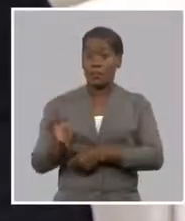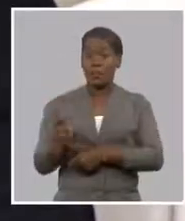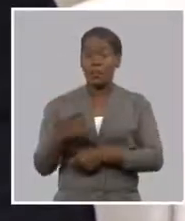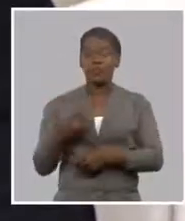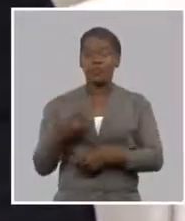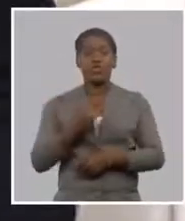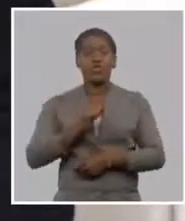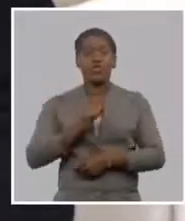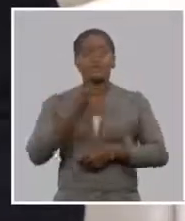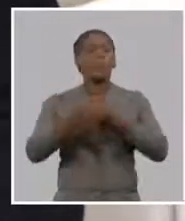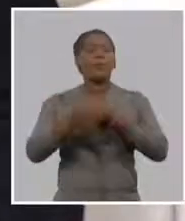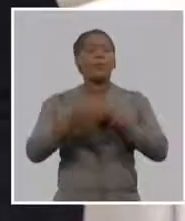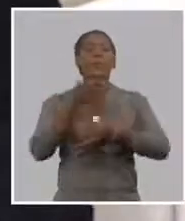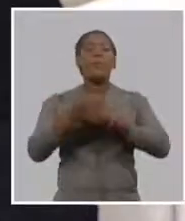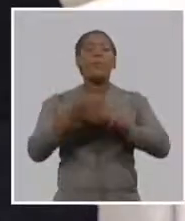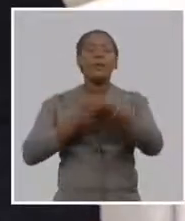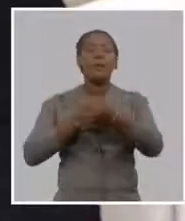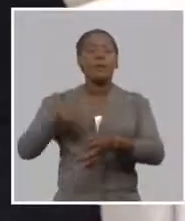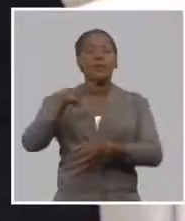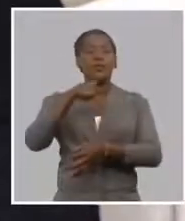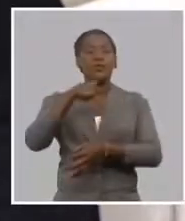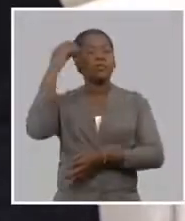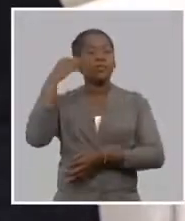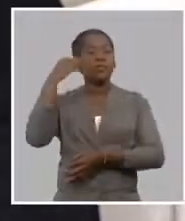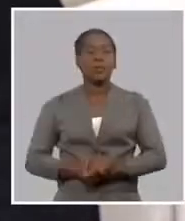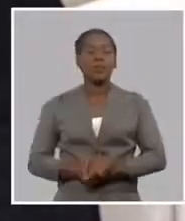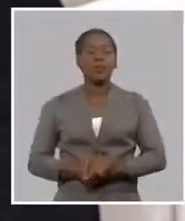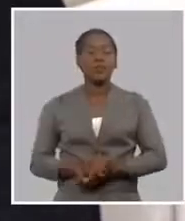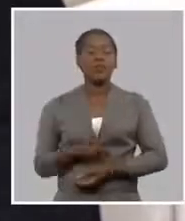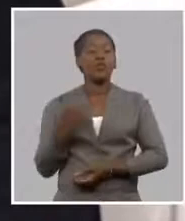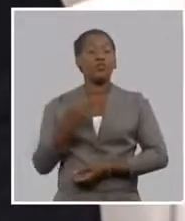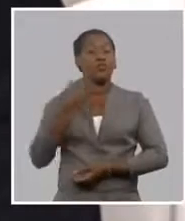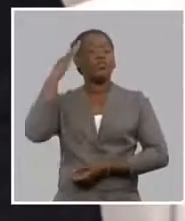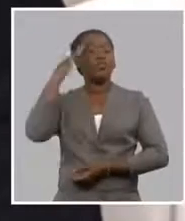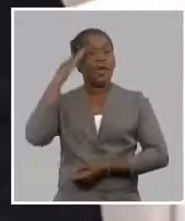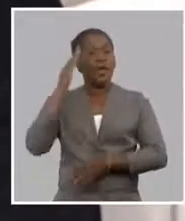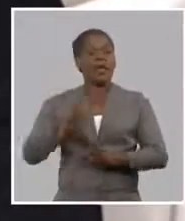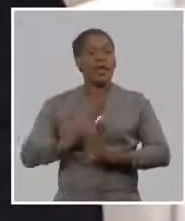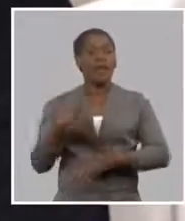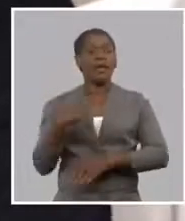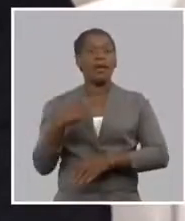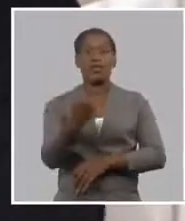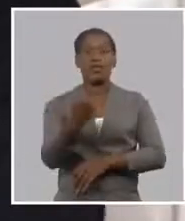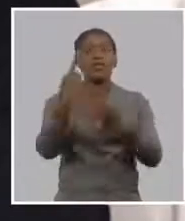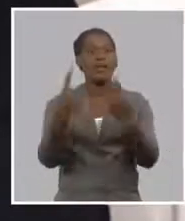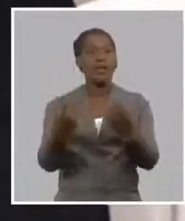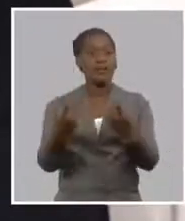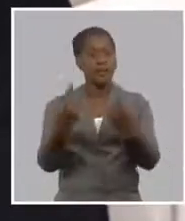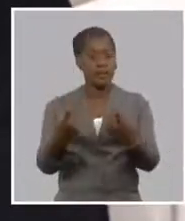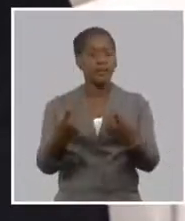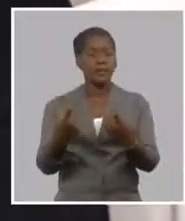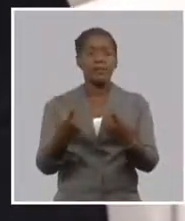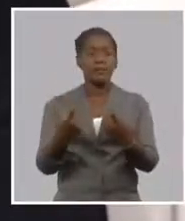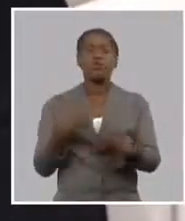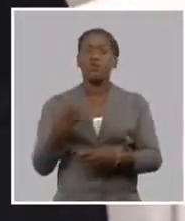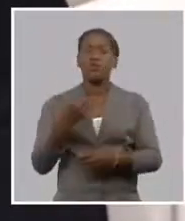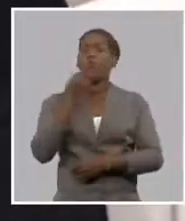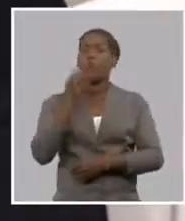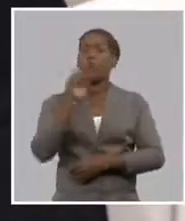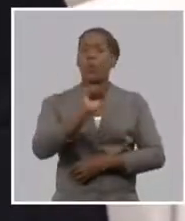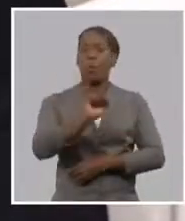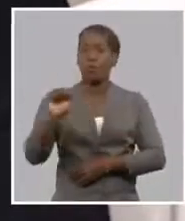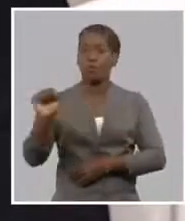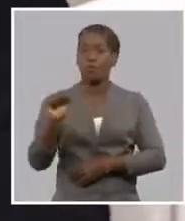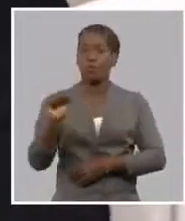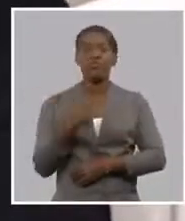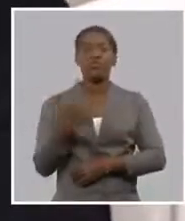explicar que si entendemos que tenemos un reto un reto que vamos a superarlo y lo vamos a lograr que no podemos estar